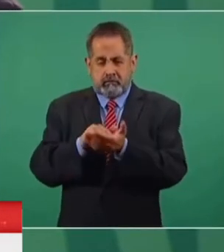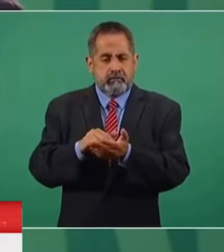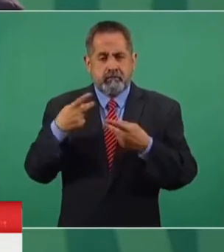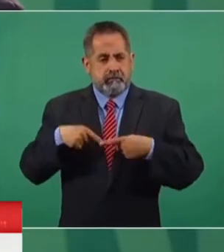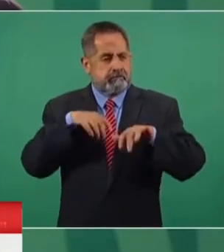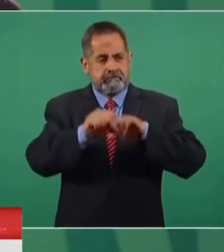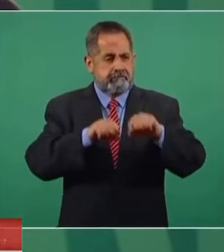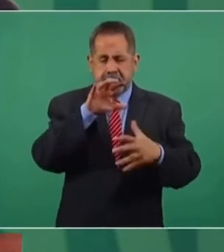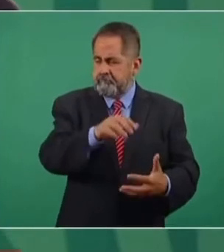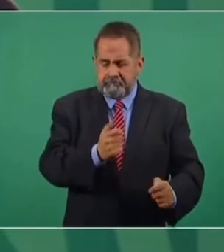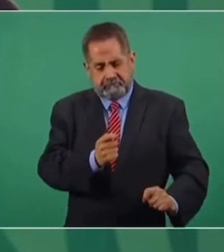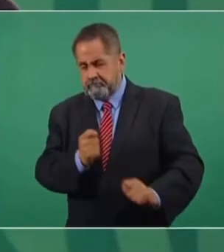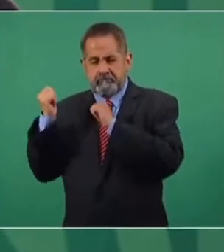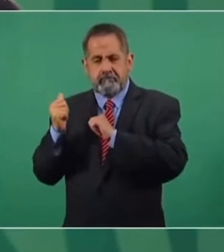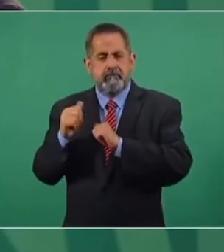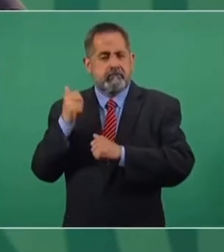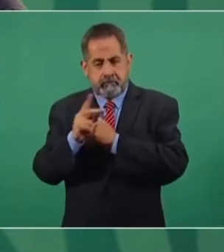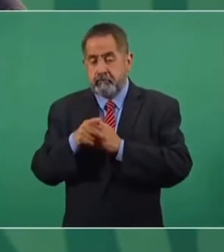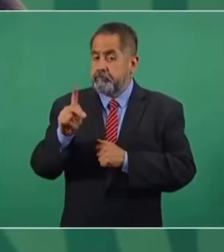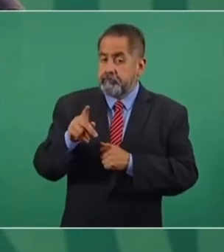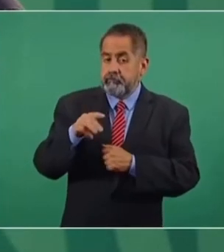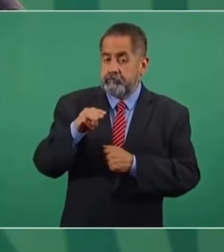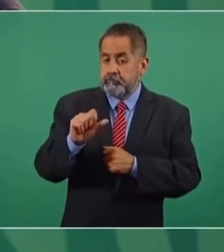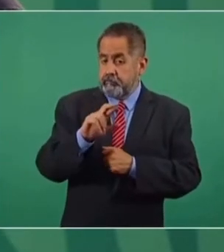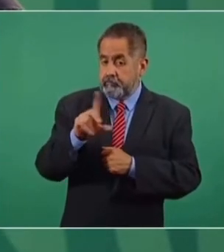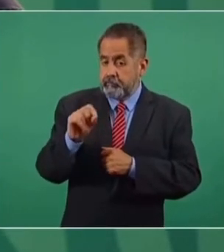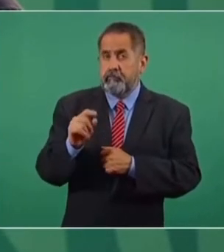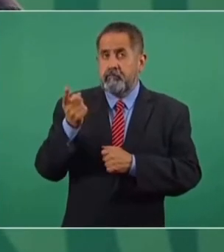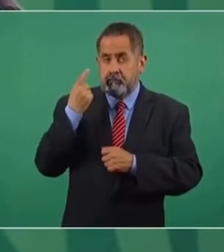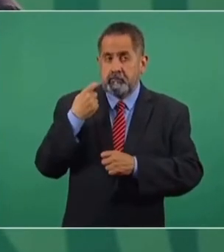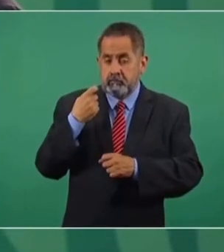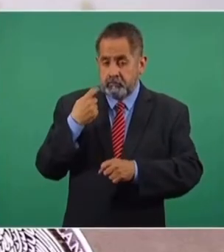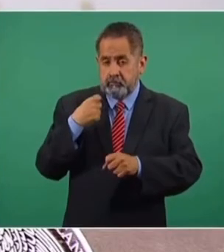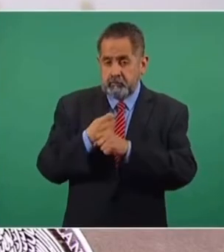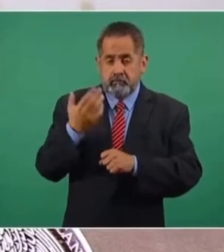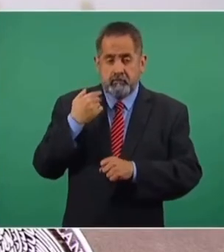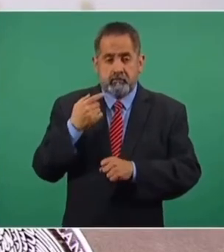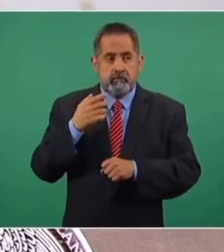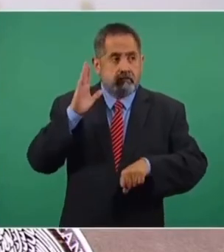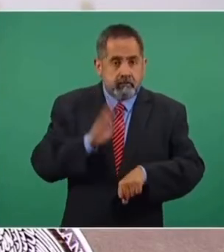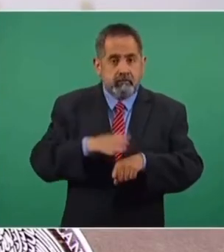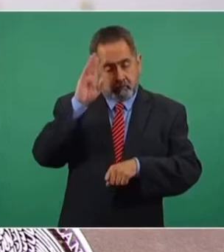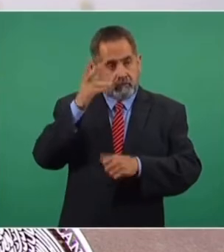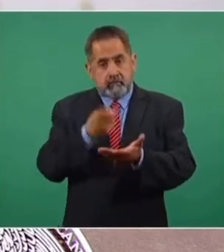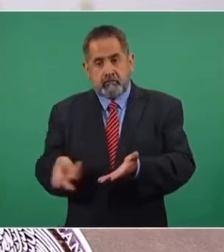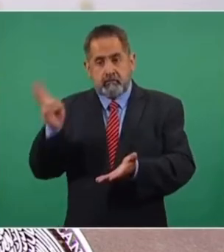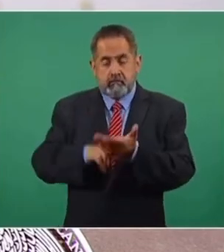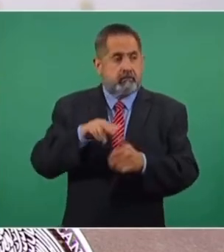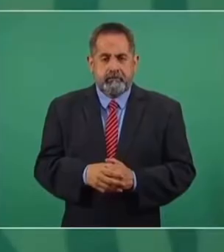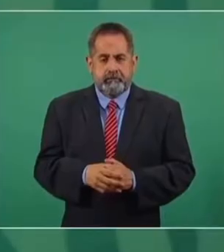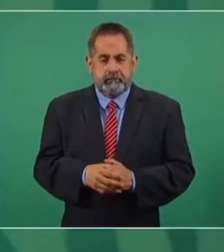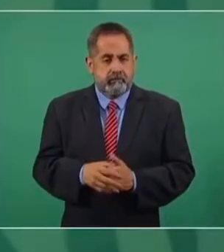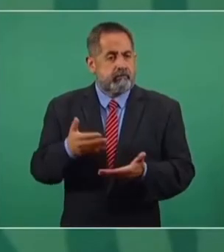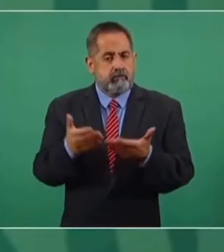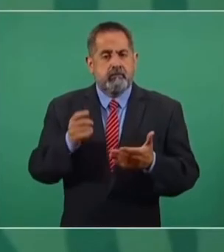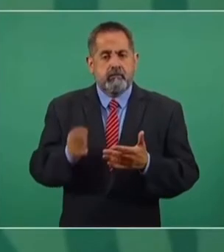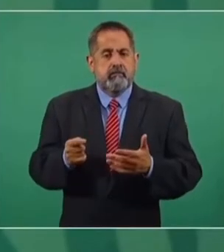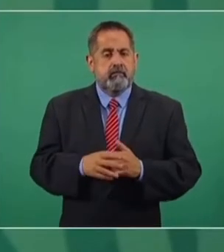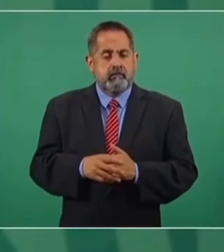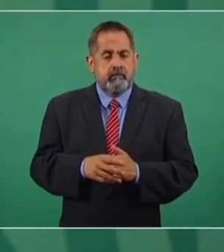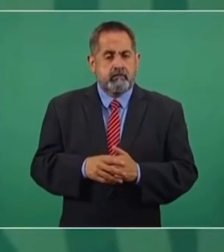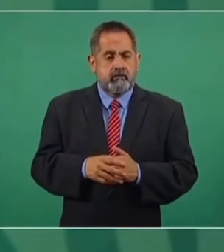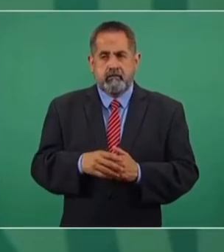personas, pero en marzo del pasado aumentó al doble. Ahora